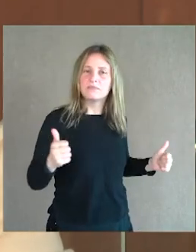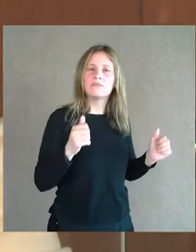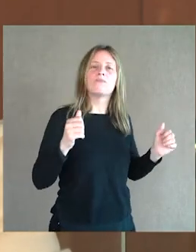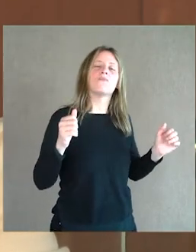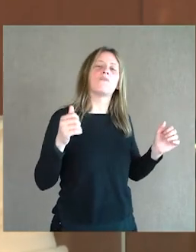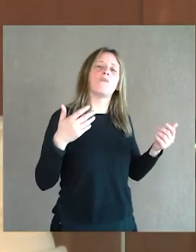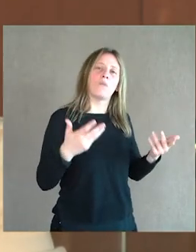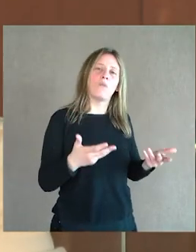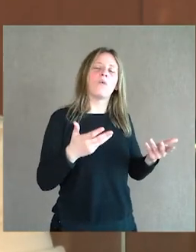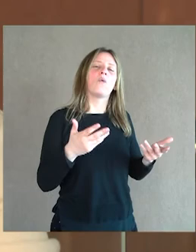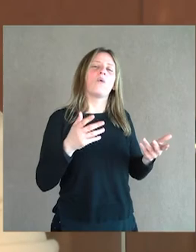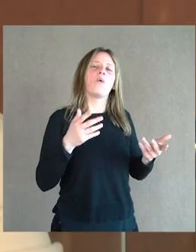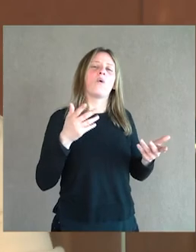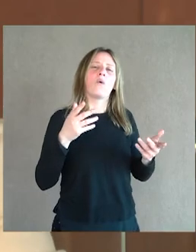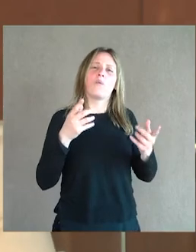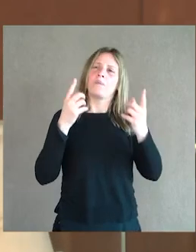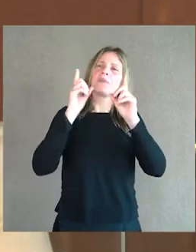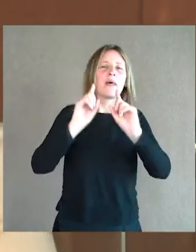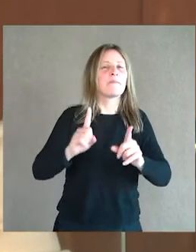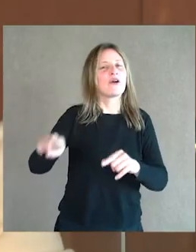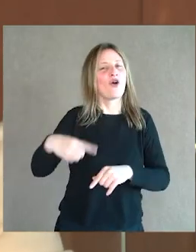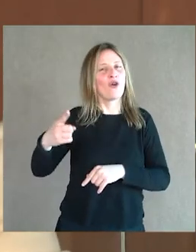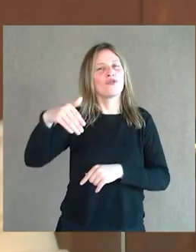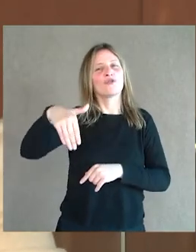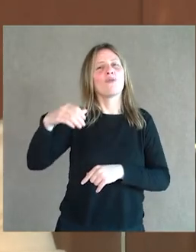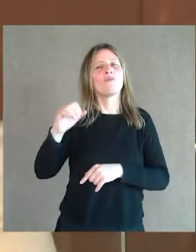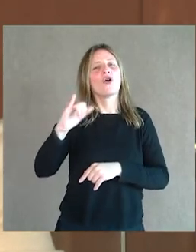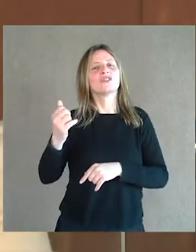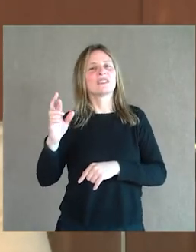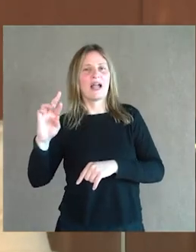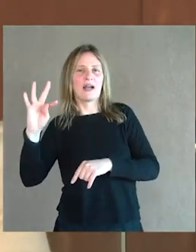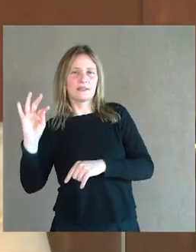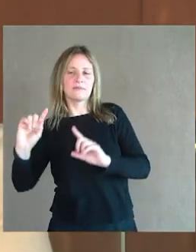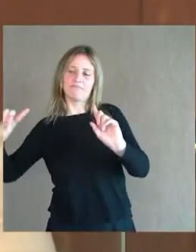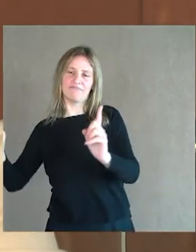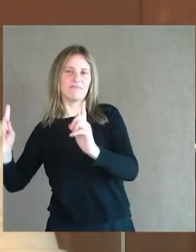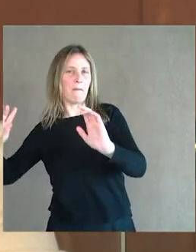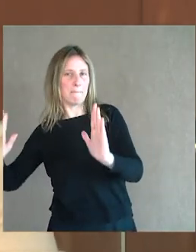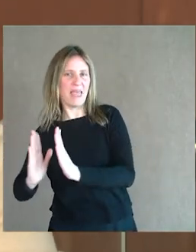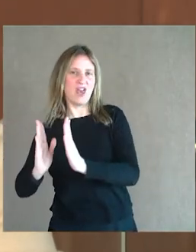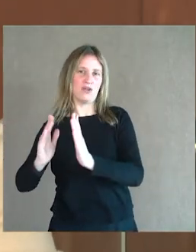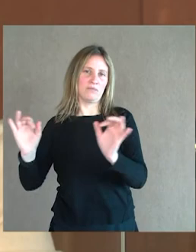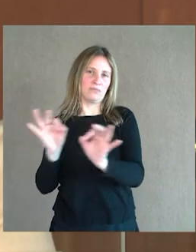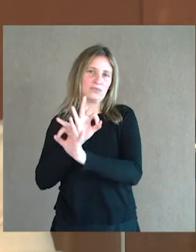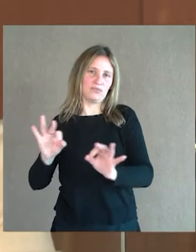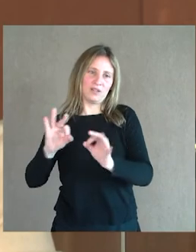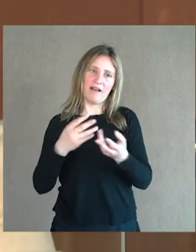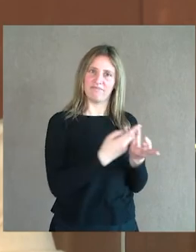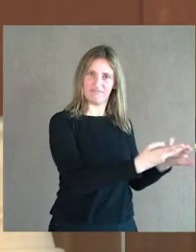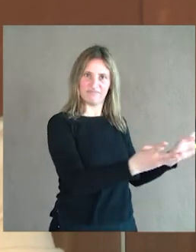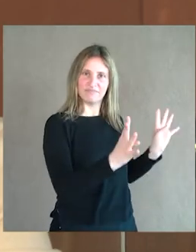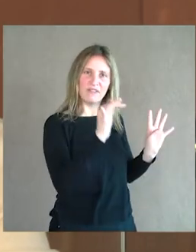con Haydn o con Mozart también pasaba, ¿no? La orquesta era mucho más chica, en esta sinfonía heroica,